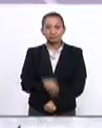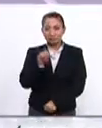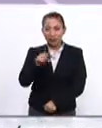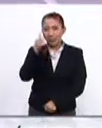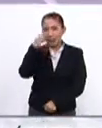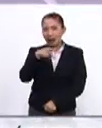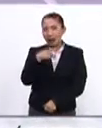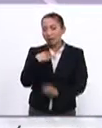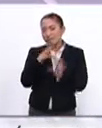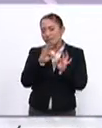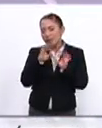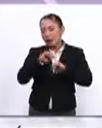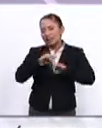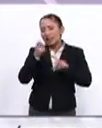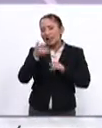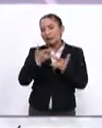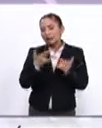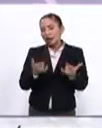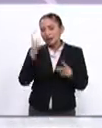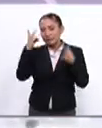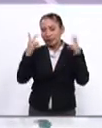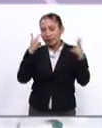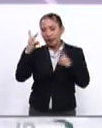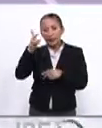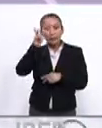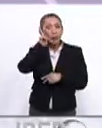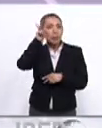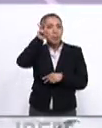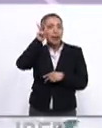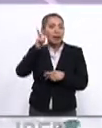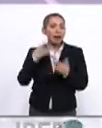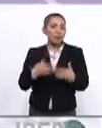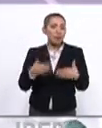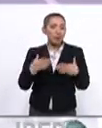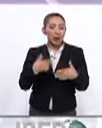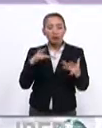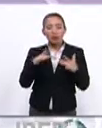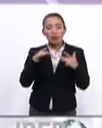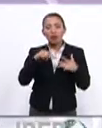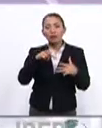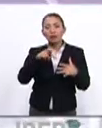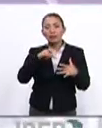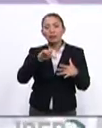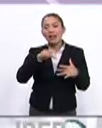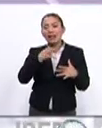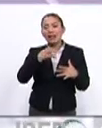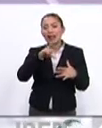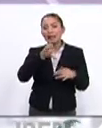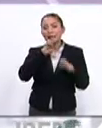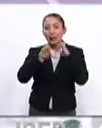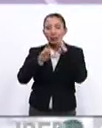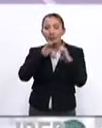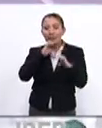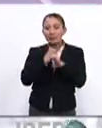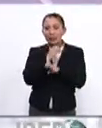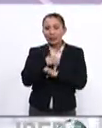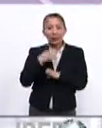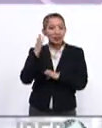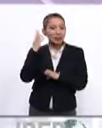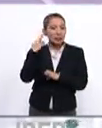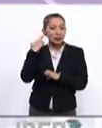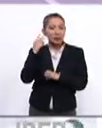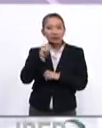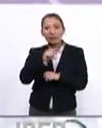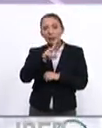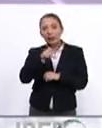Precisamente para detallar sobre esta histórica visita del Papa Francisco a Panamá nos enlazamos con Noris Aguilar periodista del Sistema Estatal de Radio y